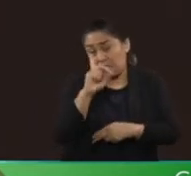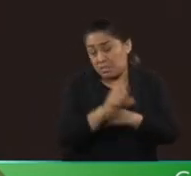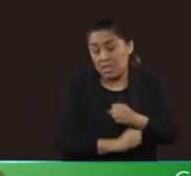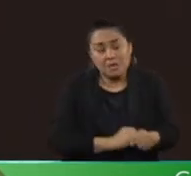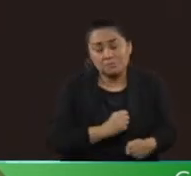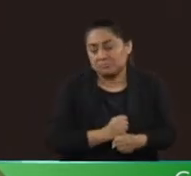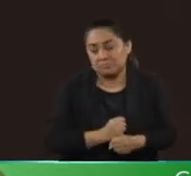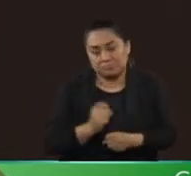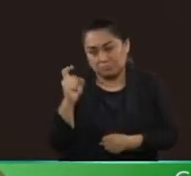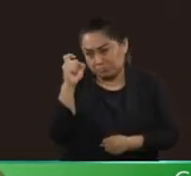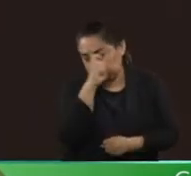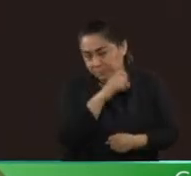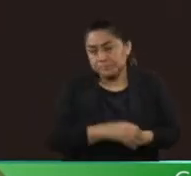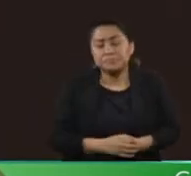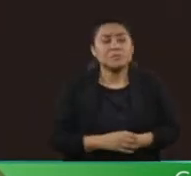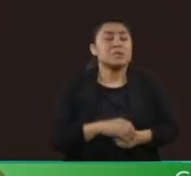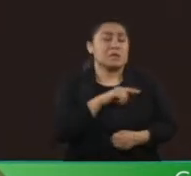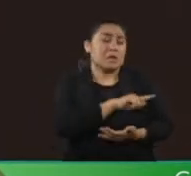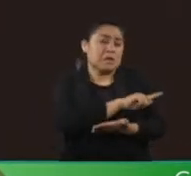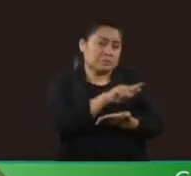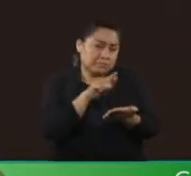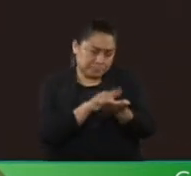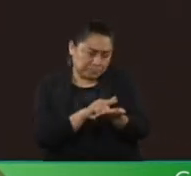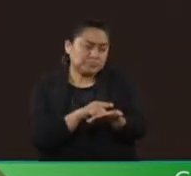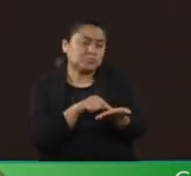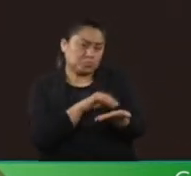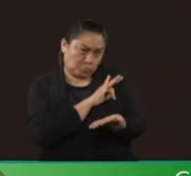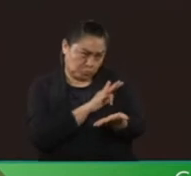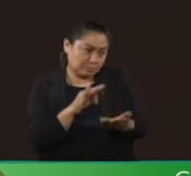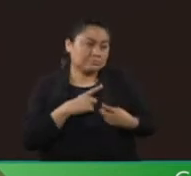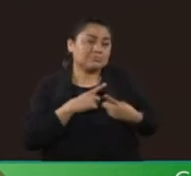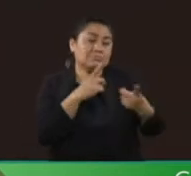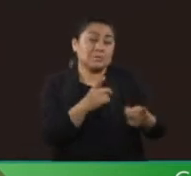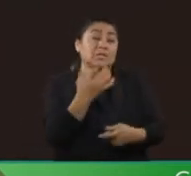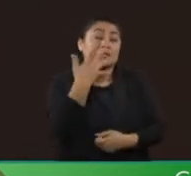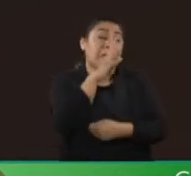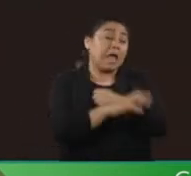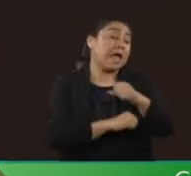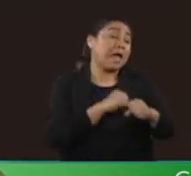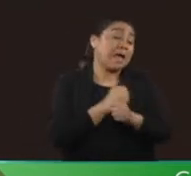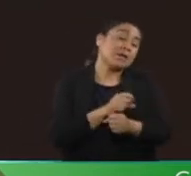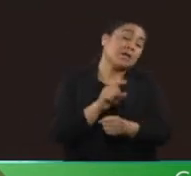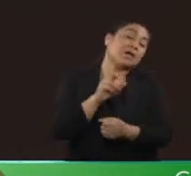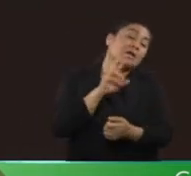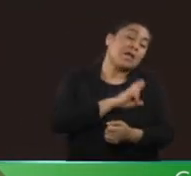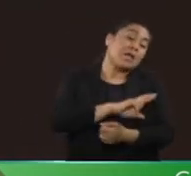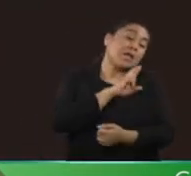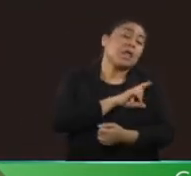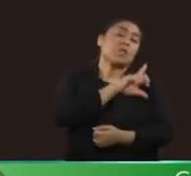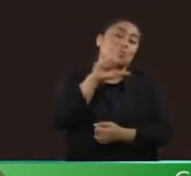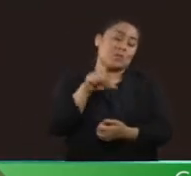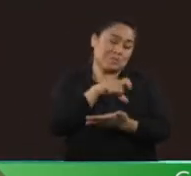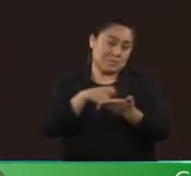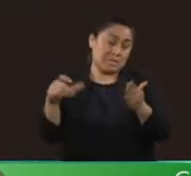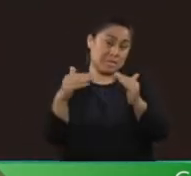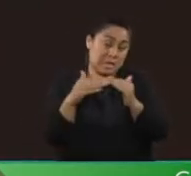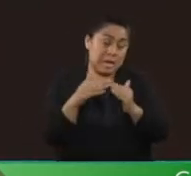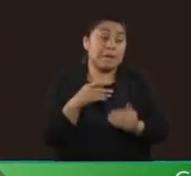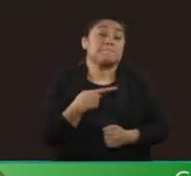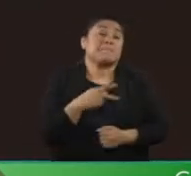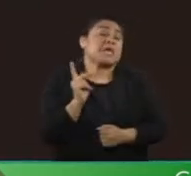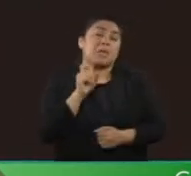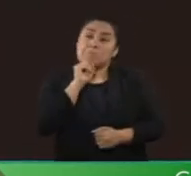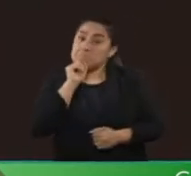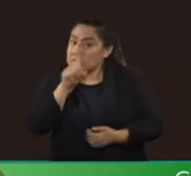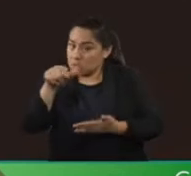30 años. La iniciativa otorga la posibilidad de adquirir la vivienda tras 10 años de arrendamiento, con el inconveniente de que debe ser la misma